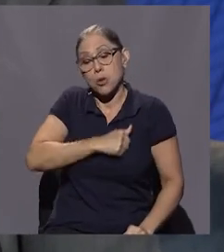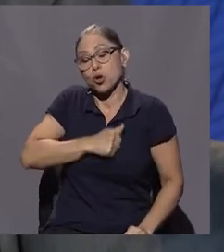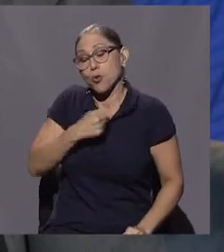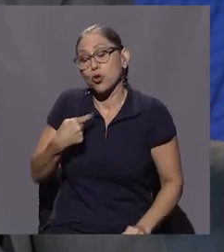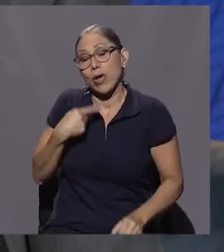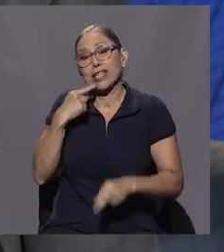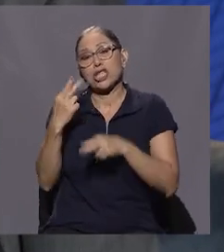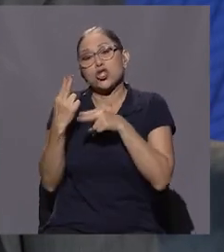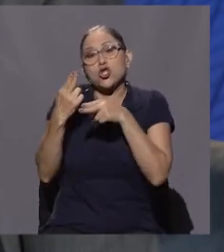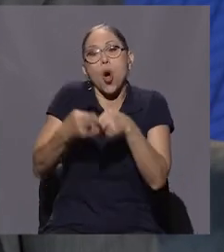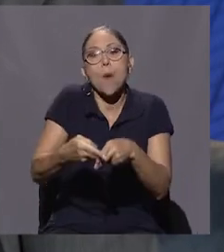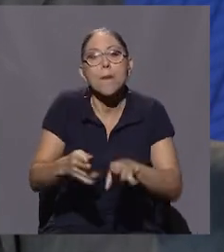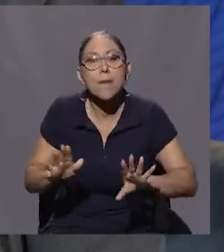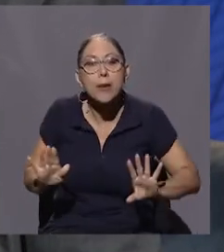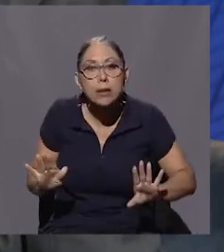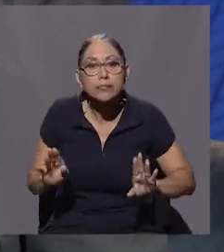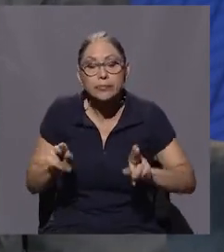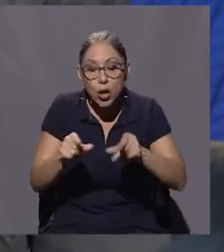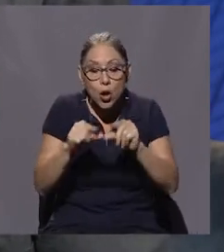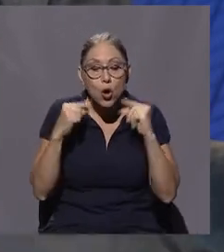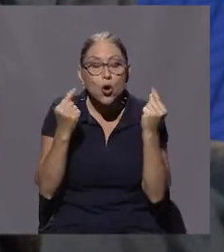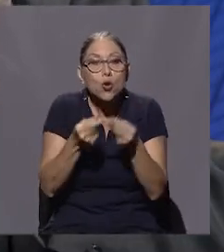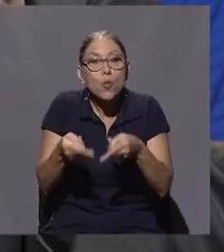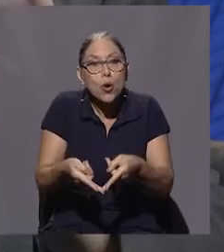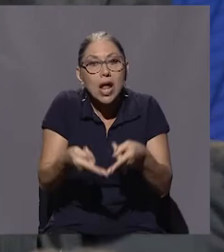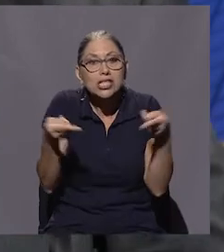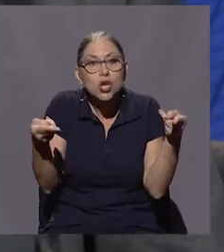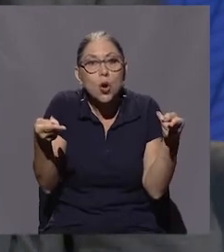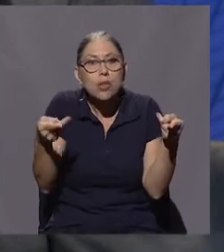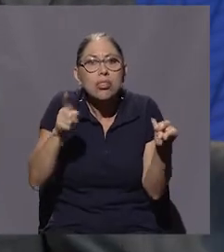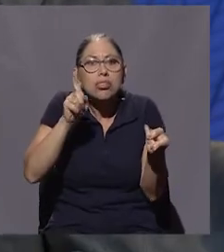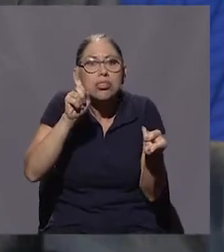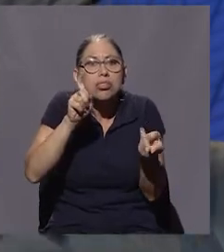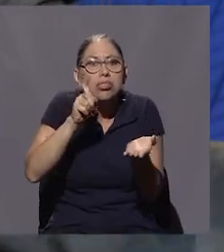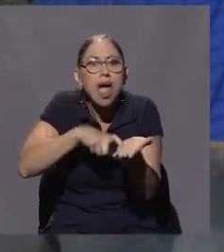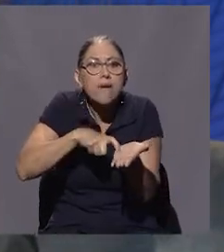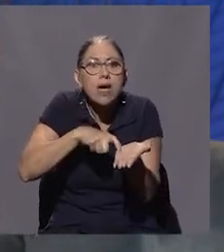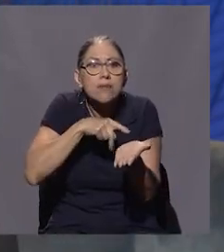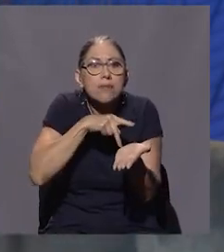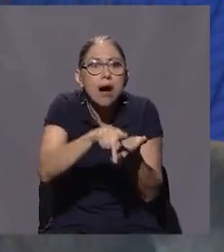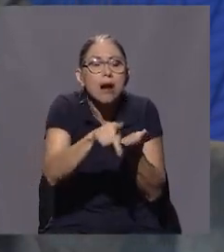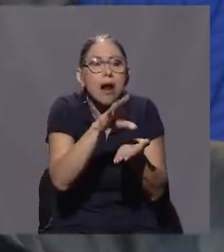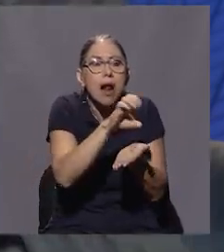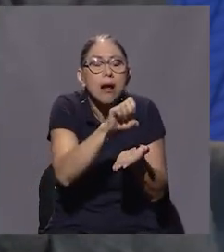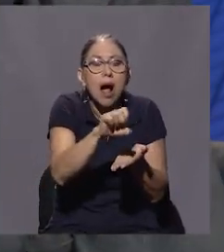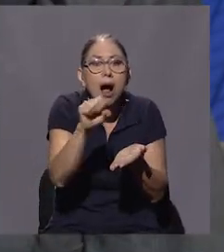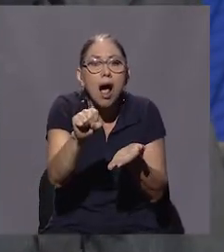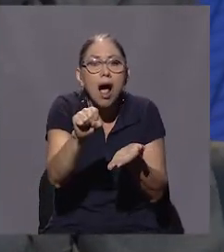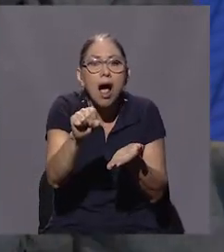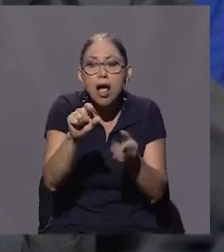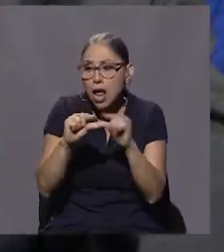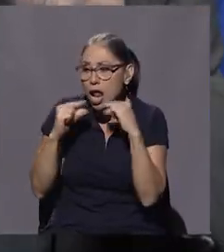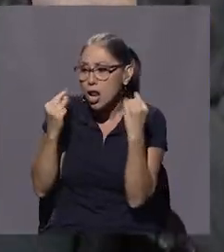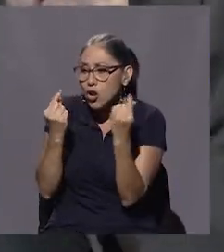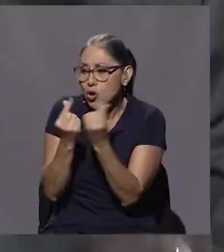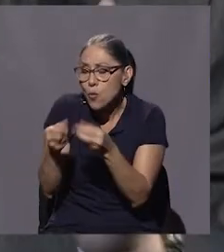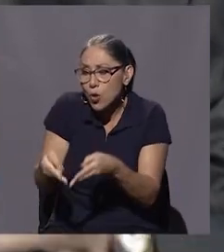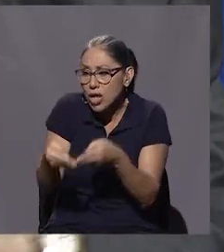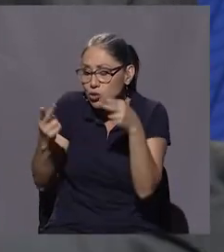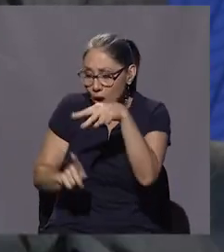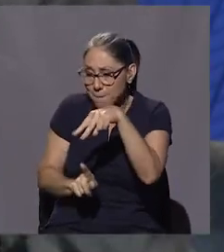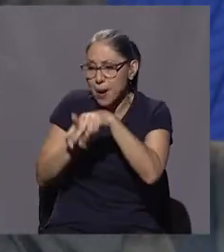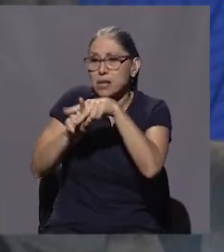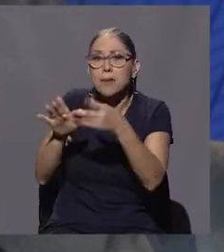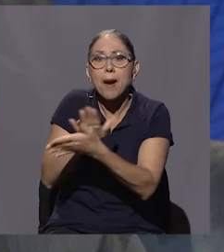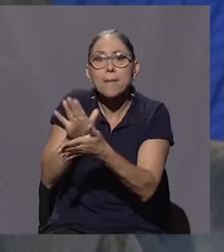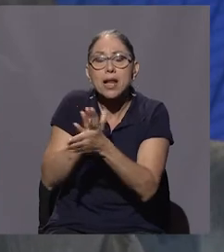un nombre propio aquí. El Grupo Nación me aparece debiéndole a la caja del Seguro Social. El Grupo Nación me aparece en los papeles de Panamá. El